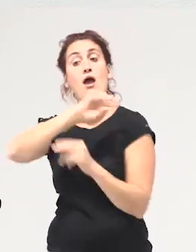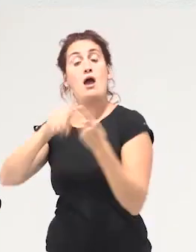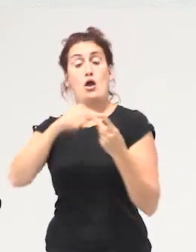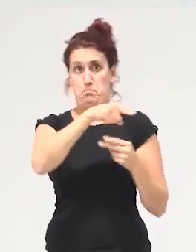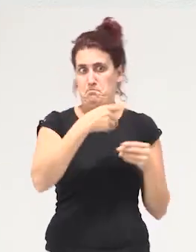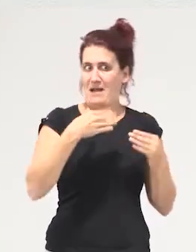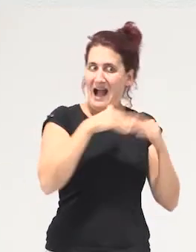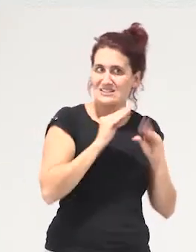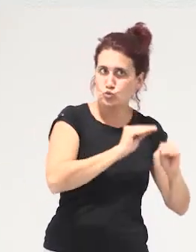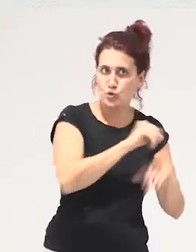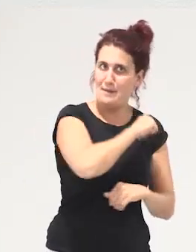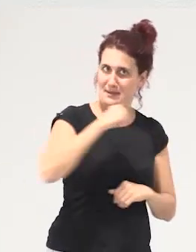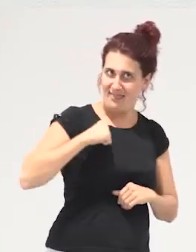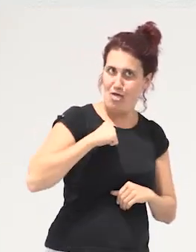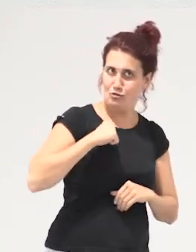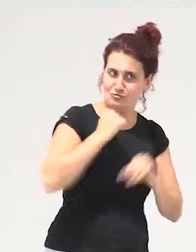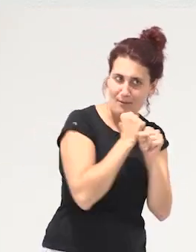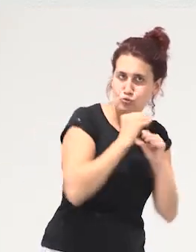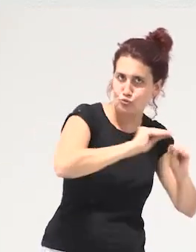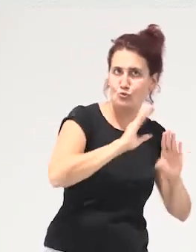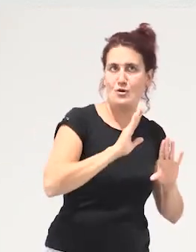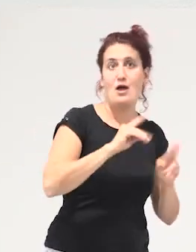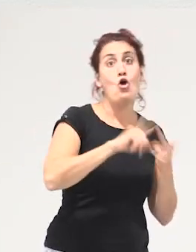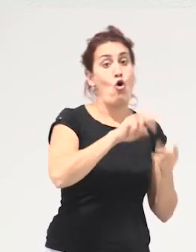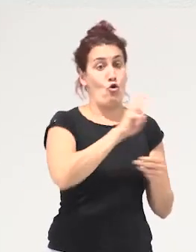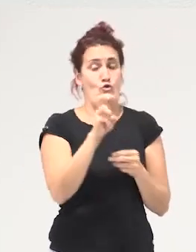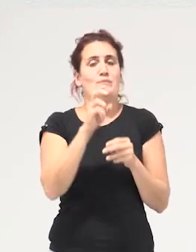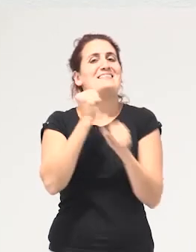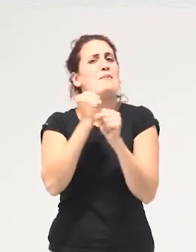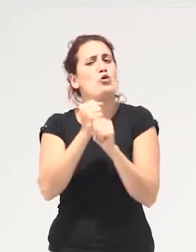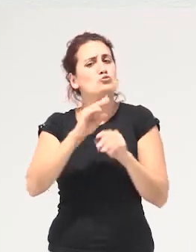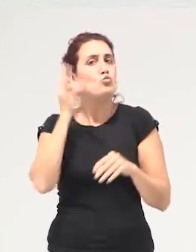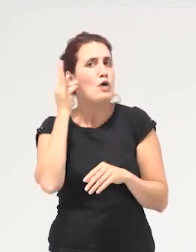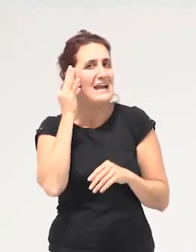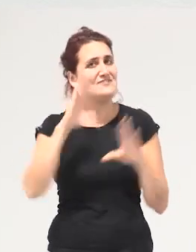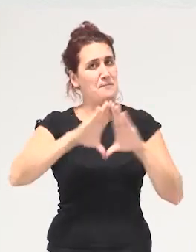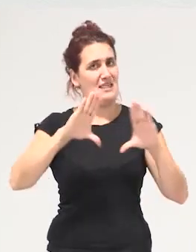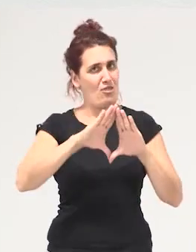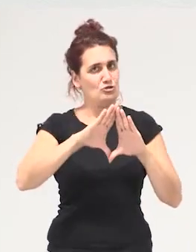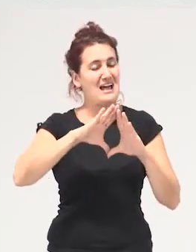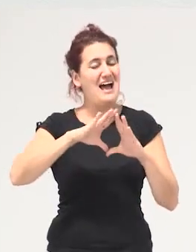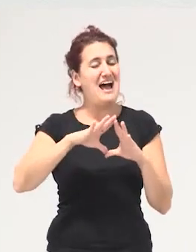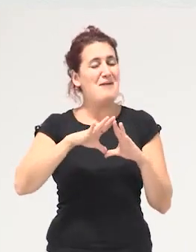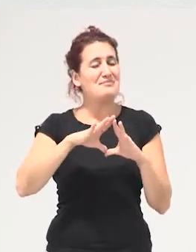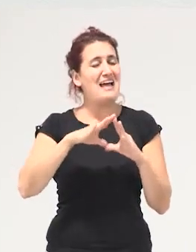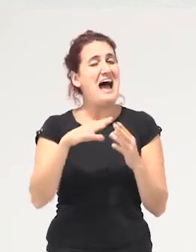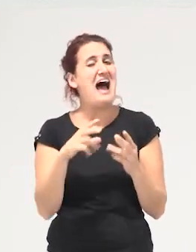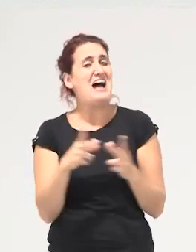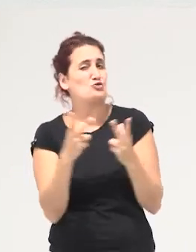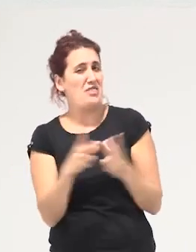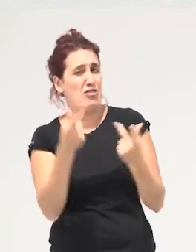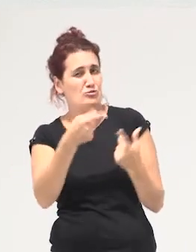privatizados los que están puestos en manos de las mujeres feminizados asociados a una construcción de la